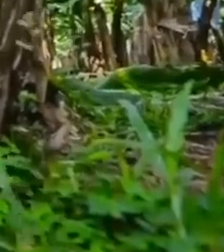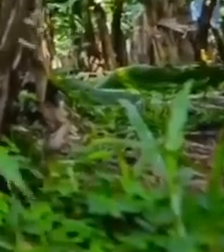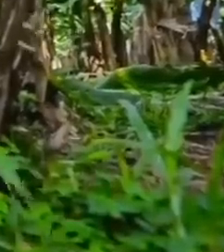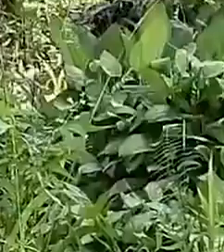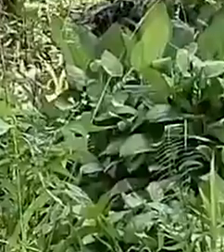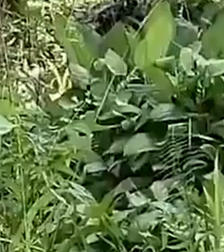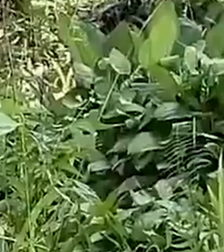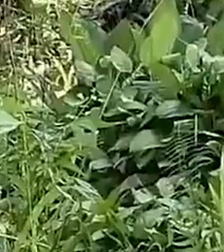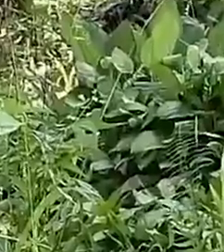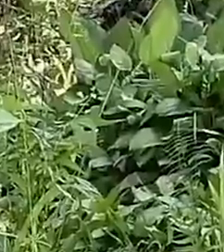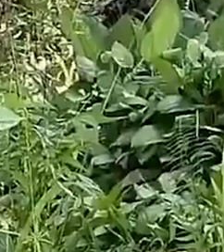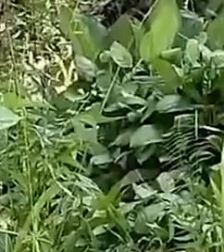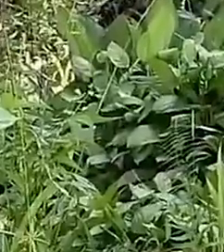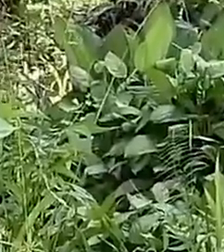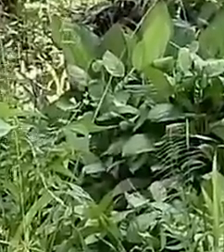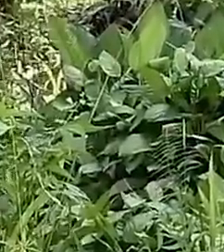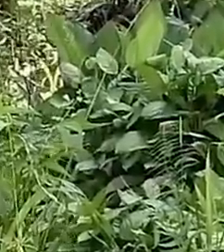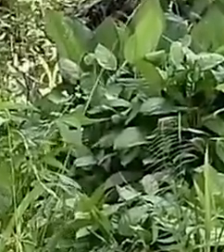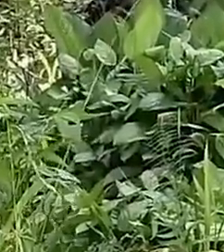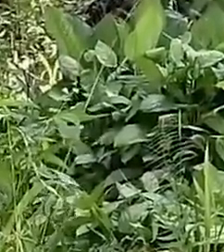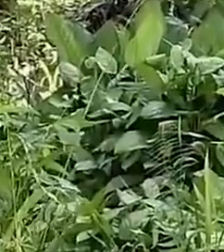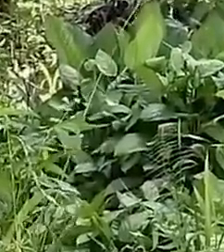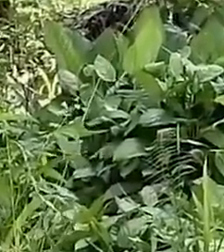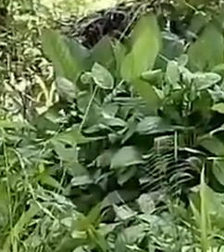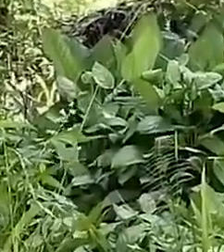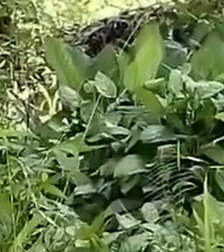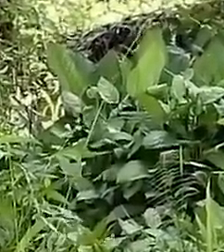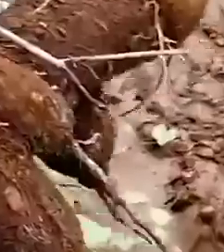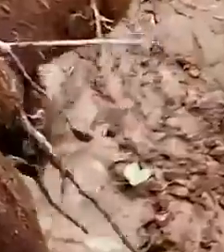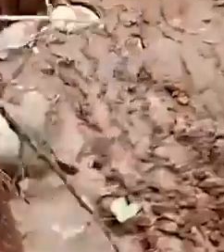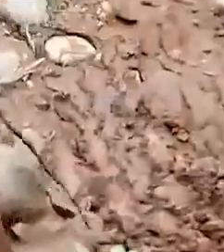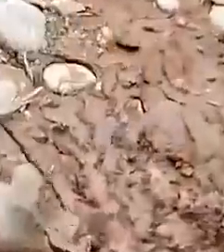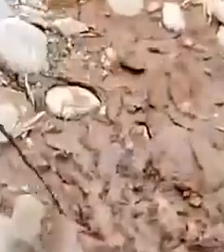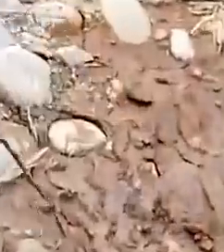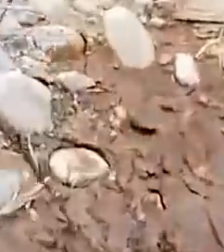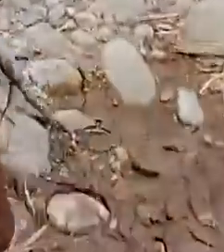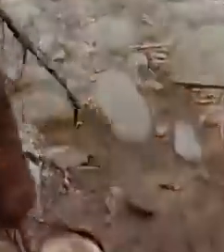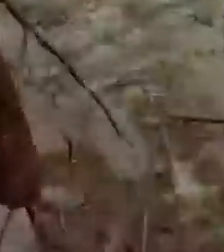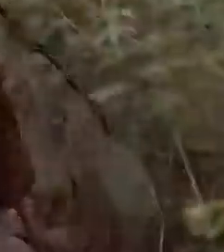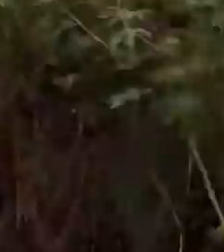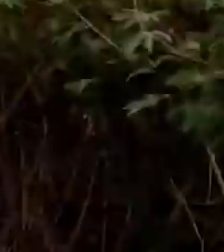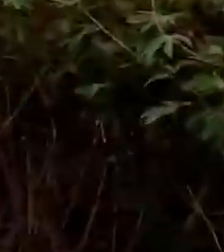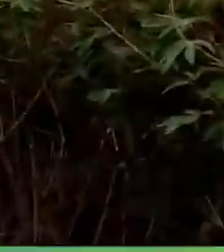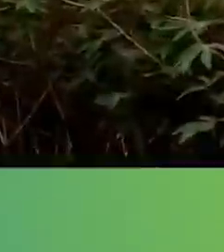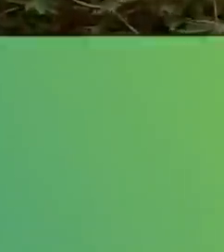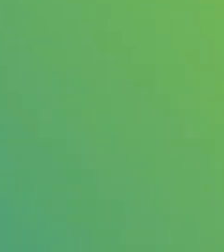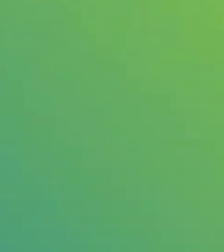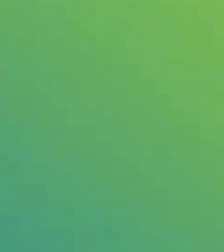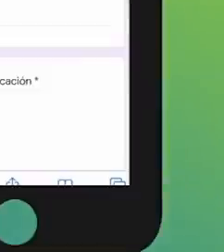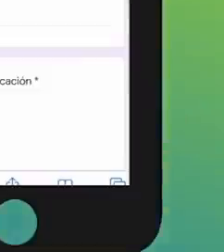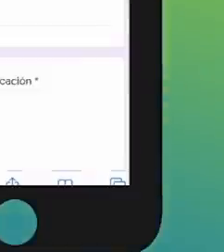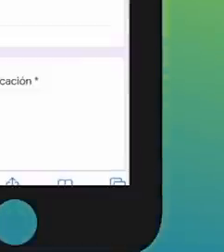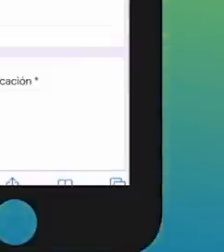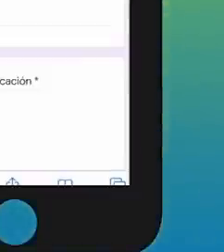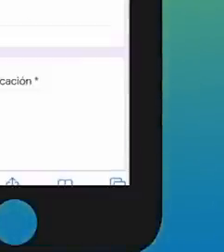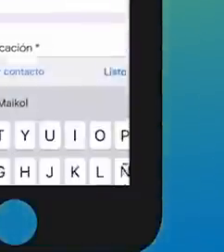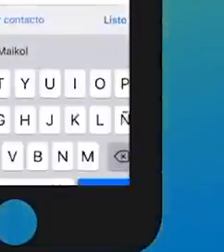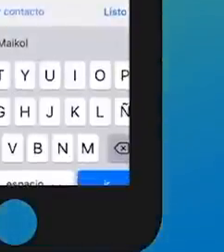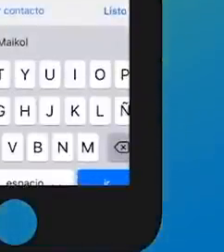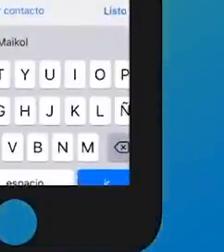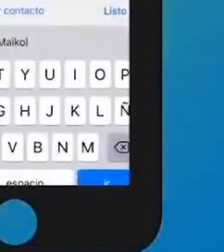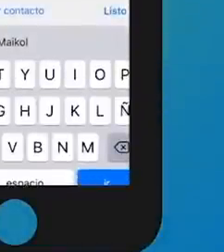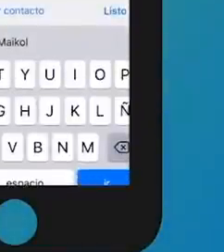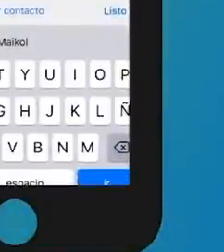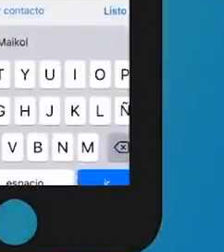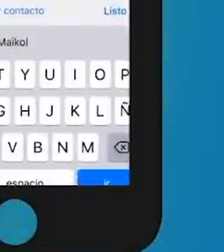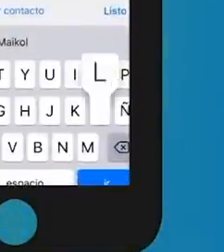a miles de costarricenses afectados por la crisis del COVID-19, para que opten por las opciones de empleo que el sector agropecuario ofrece, ingresando